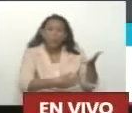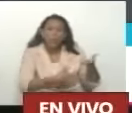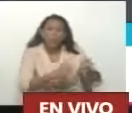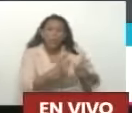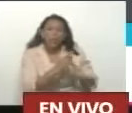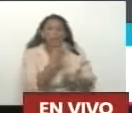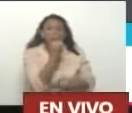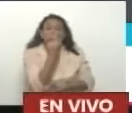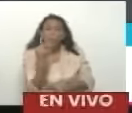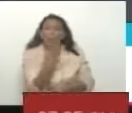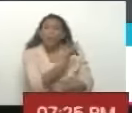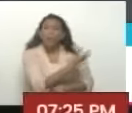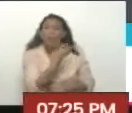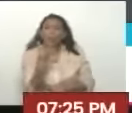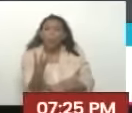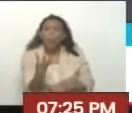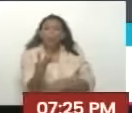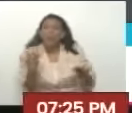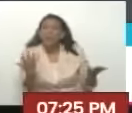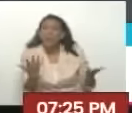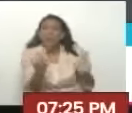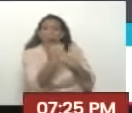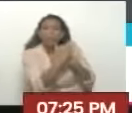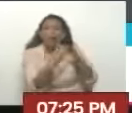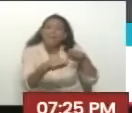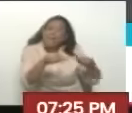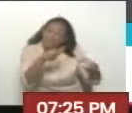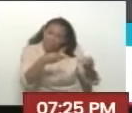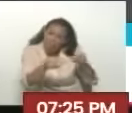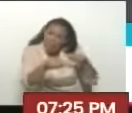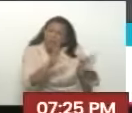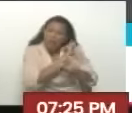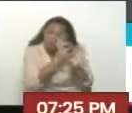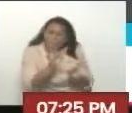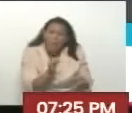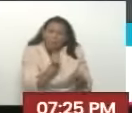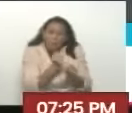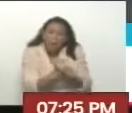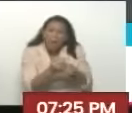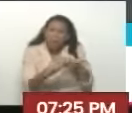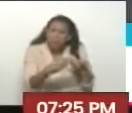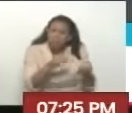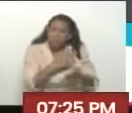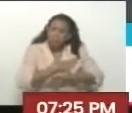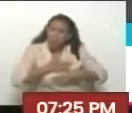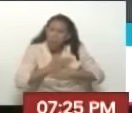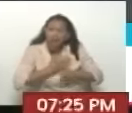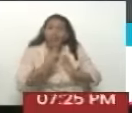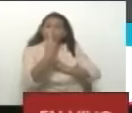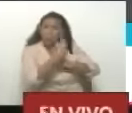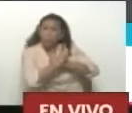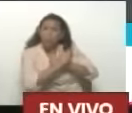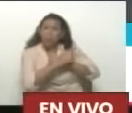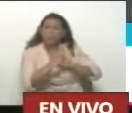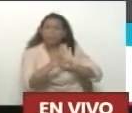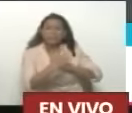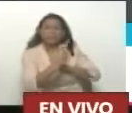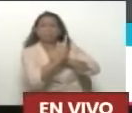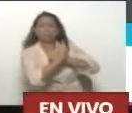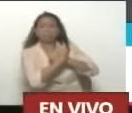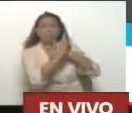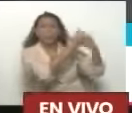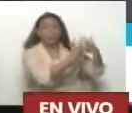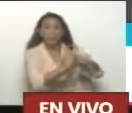44 Establecía una flexibilización En las sanciones unilaterales